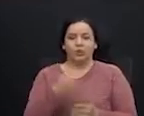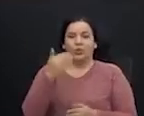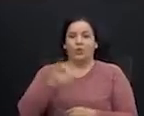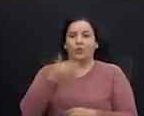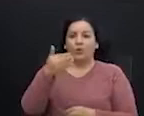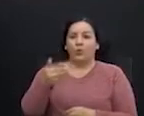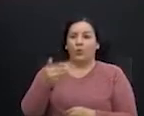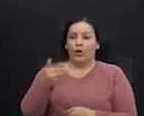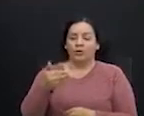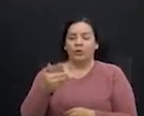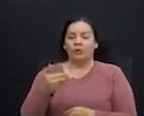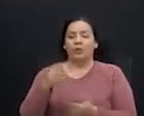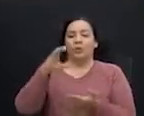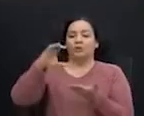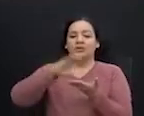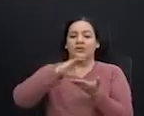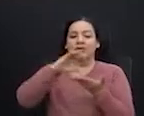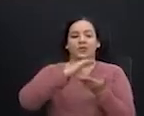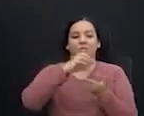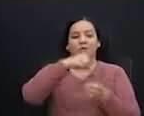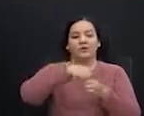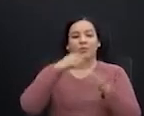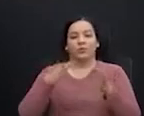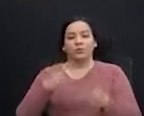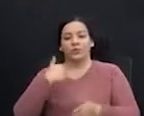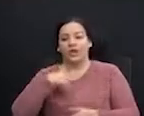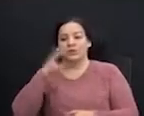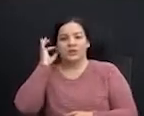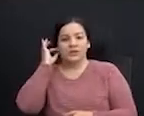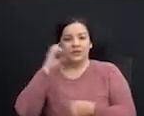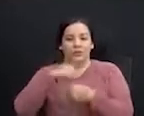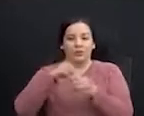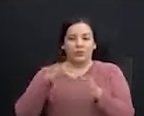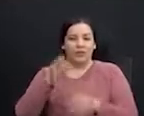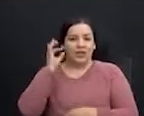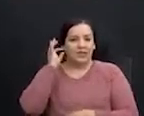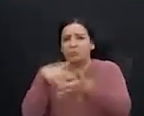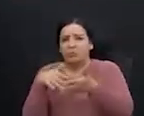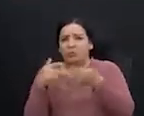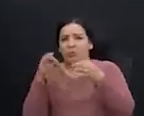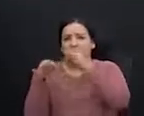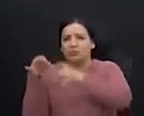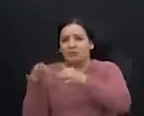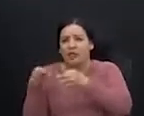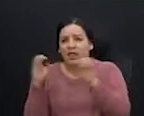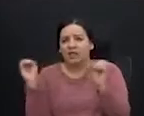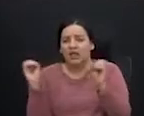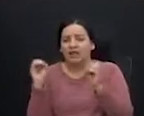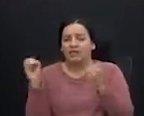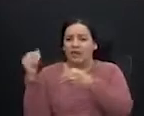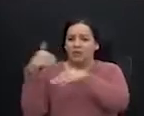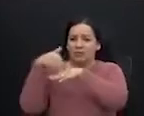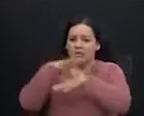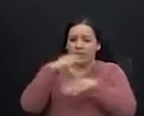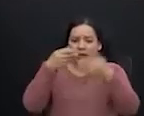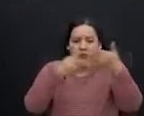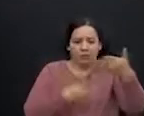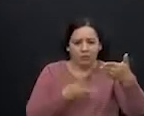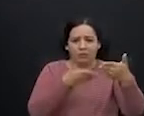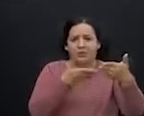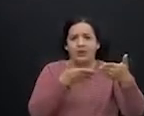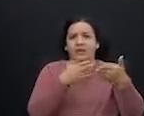¿Cuándo los ingresos de los diputados y diputadas no se van a ver afectados? ¿Por qué no le pusieron una medida